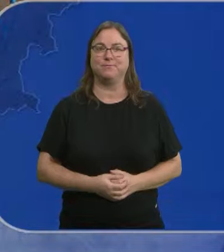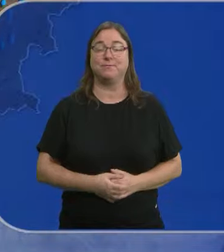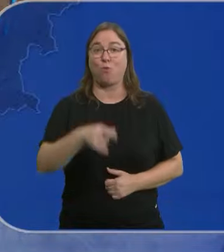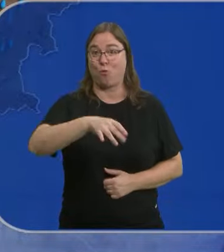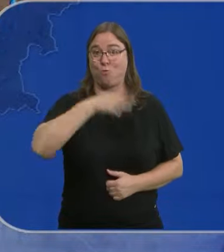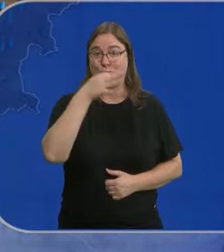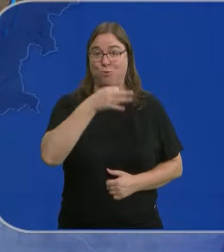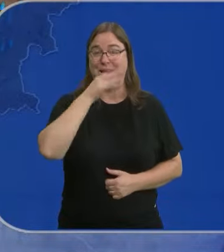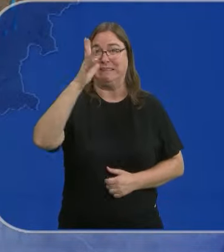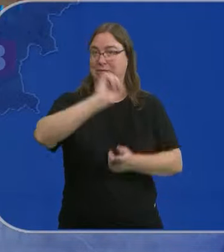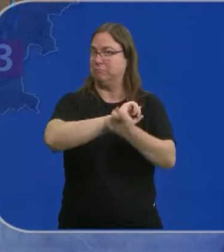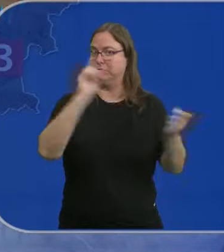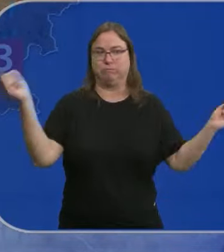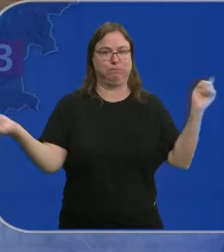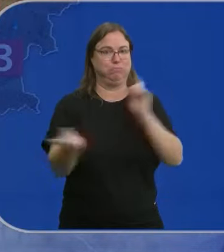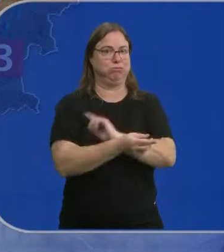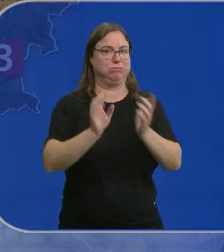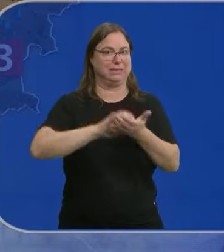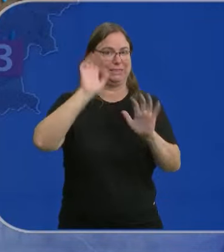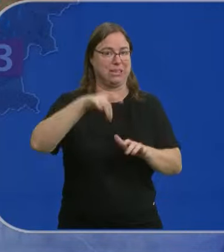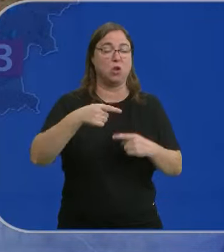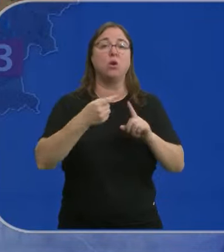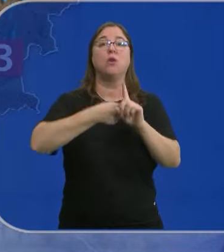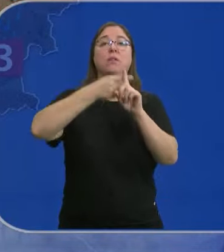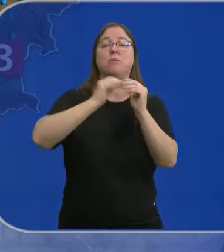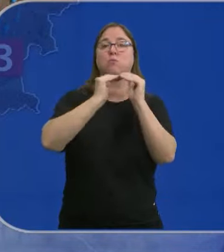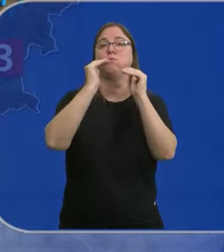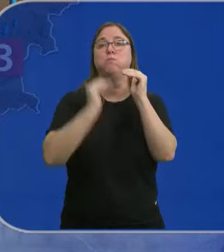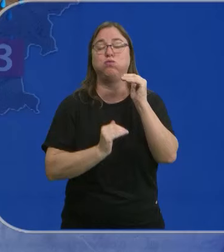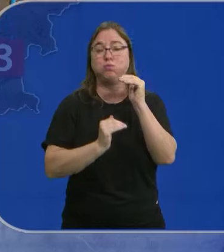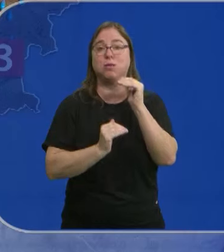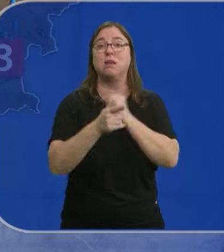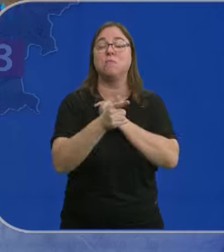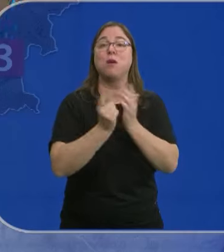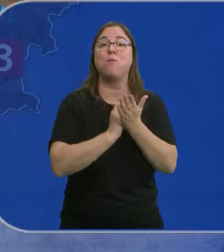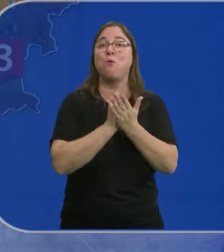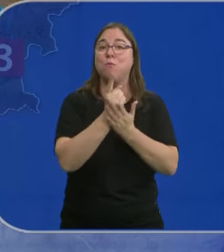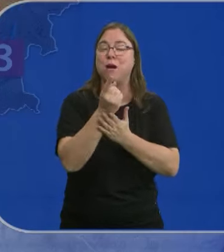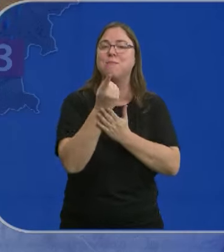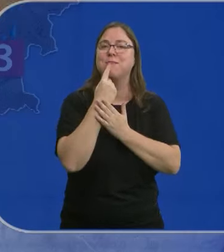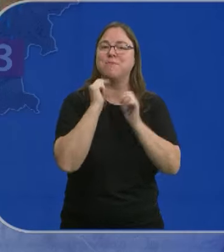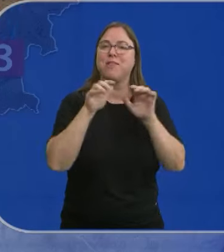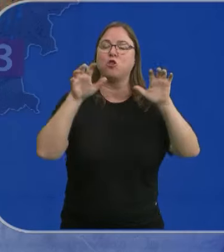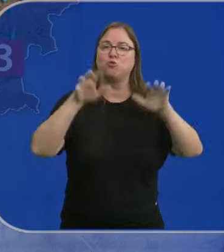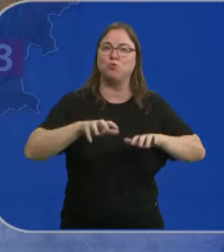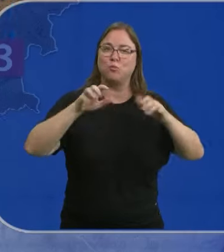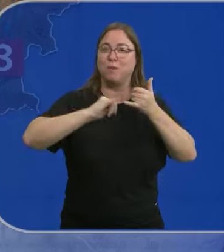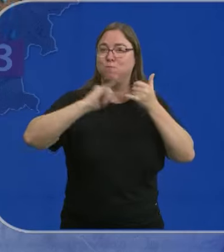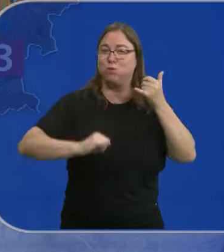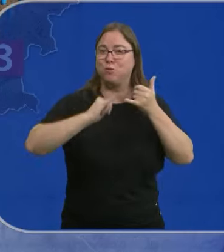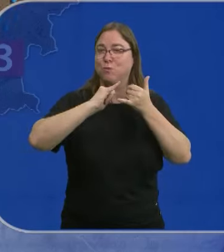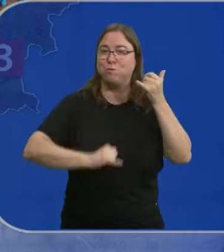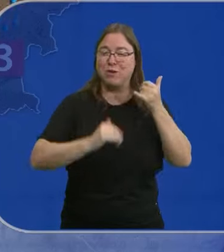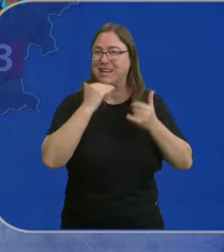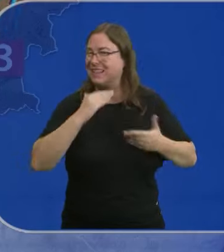Esta tarde cambia el tiempo. En Castilla y León bajan ligeramente las temperaturas y como ven en el mapa vienen las lluvias. Las tormentas afectarán